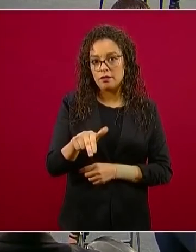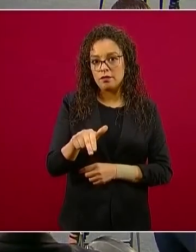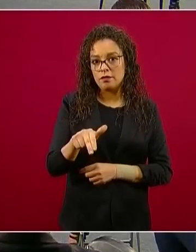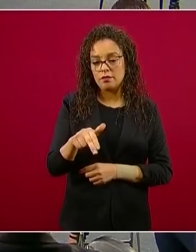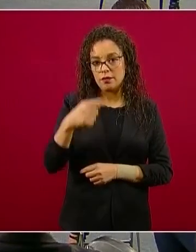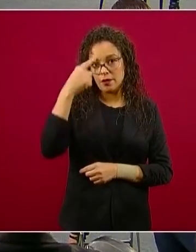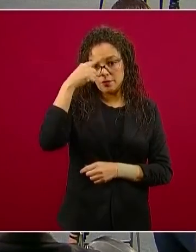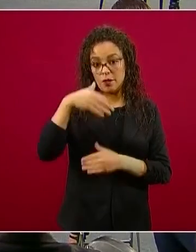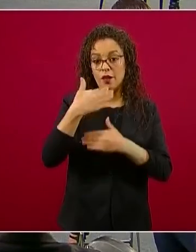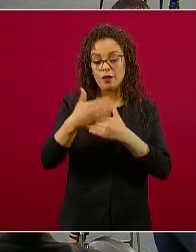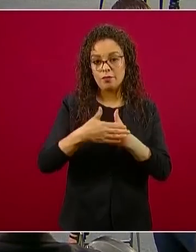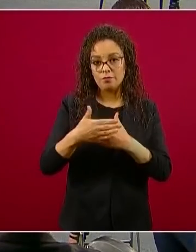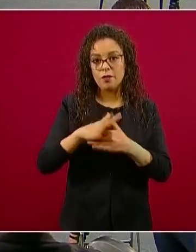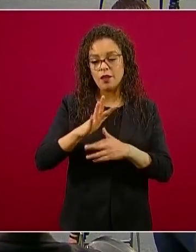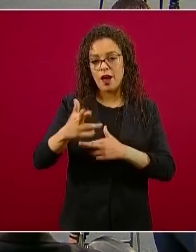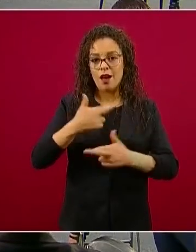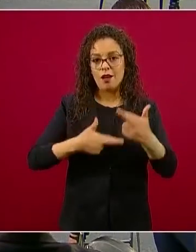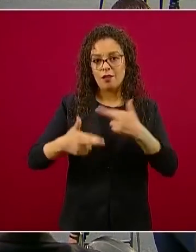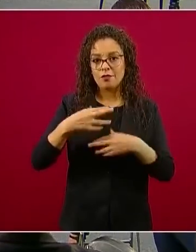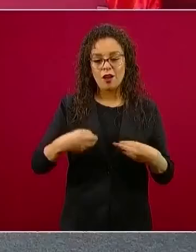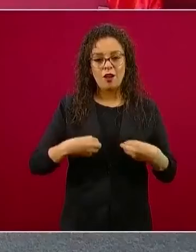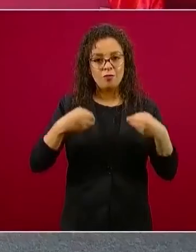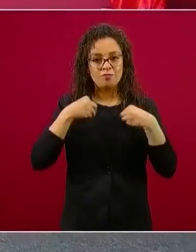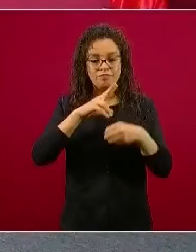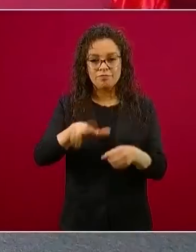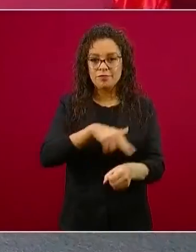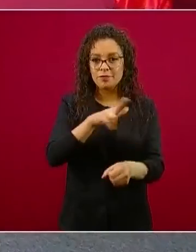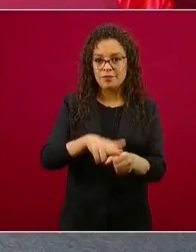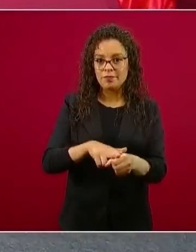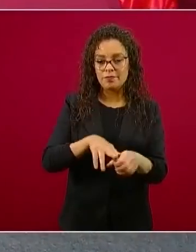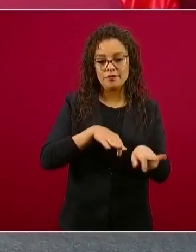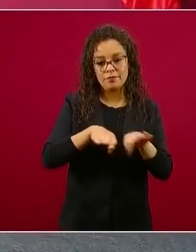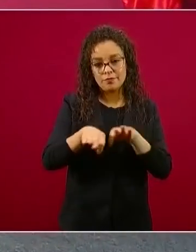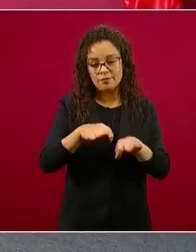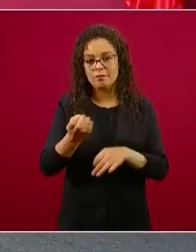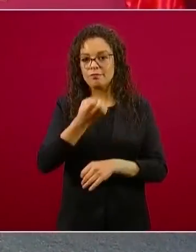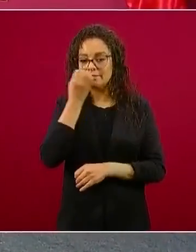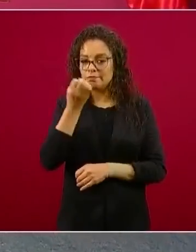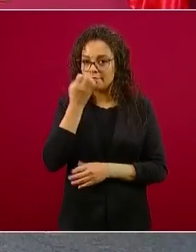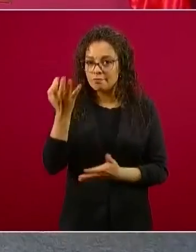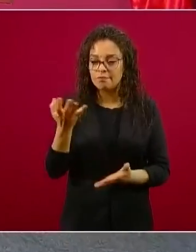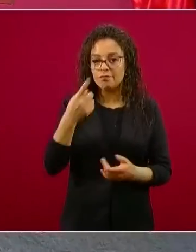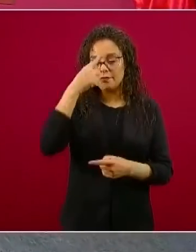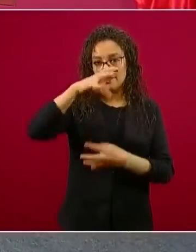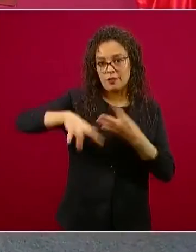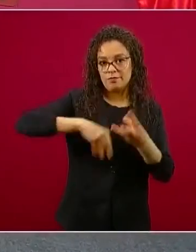a las actividades productivas, a las actividades económicas.